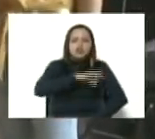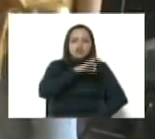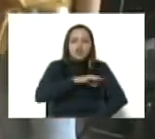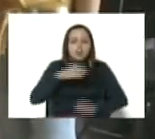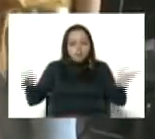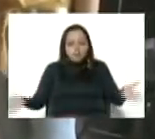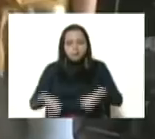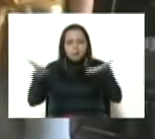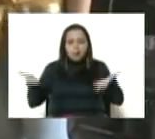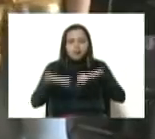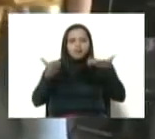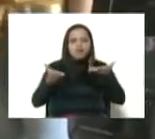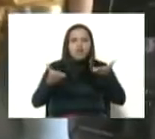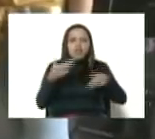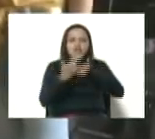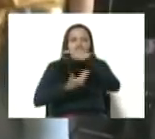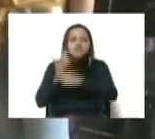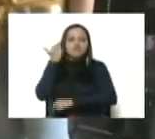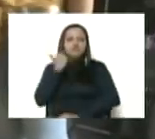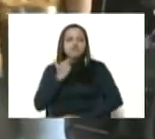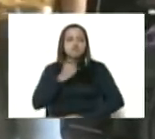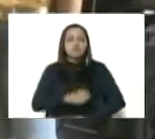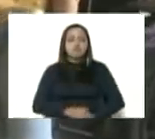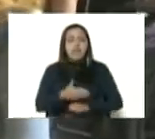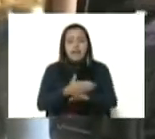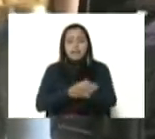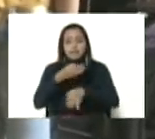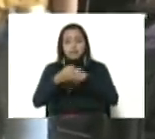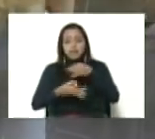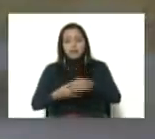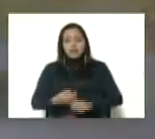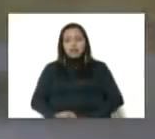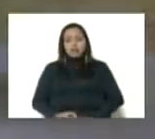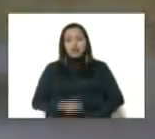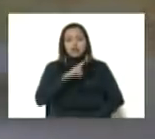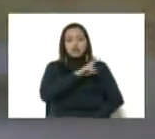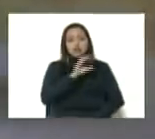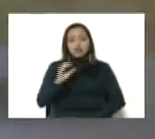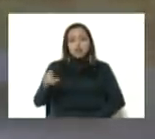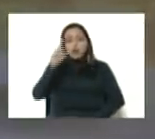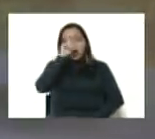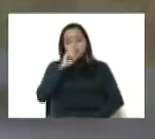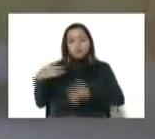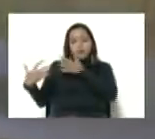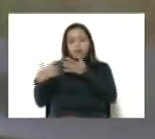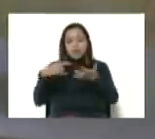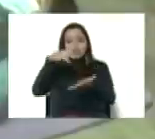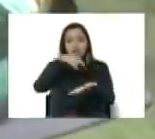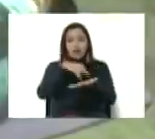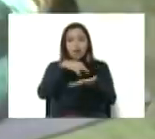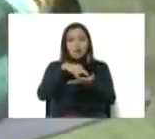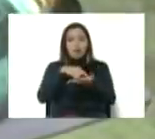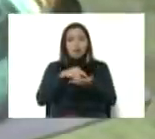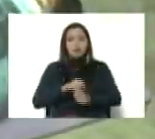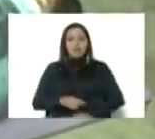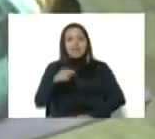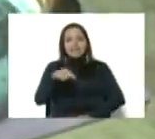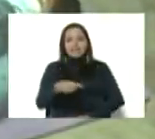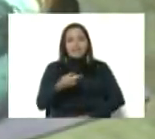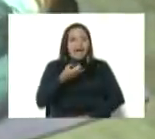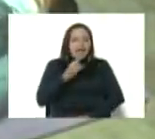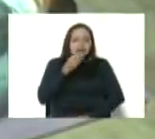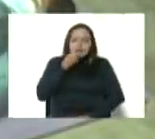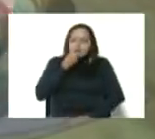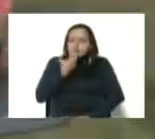impulsa la revolución bolivariana. Como usted decía, son 200 años de la batalla de Carabobo, pero acá además da gusto